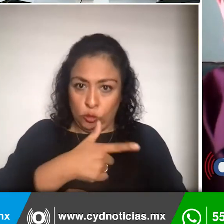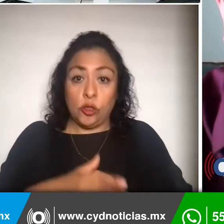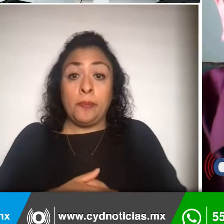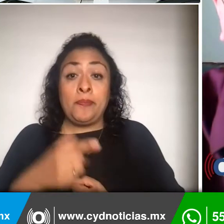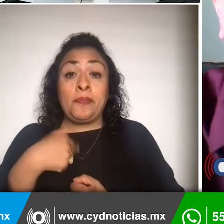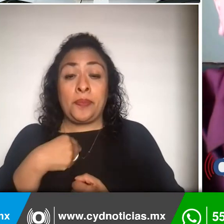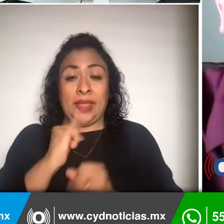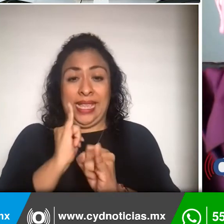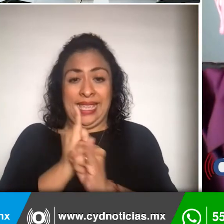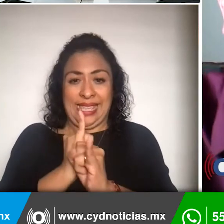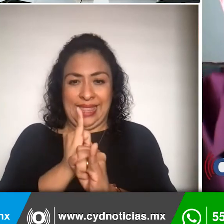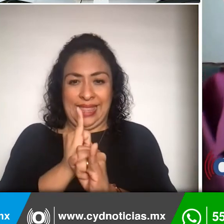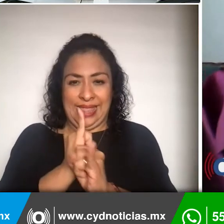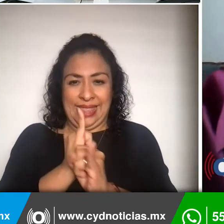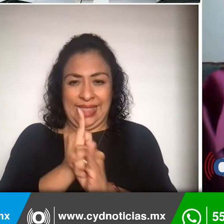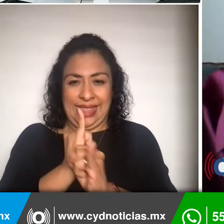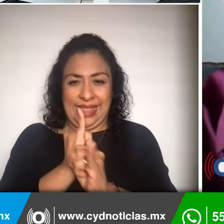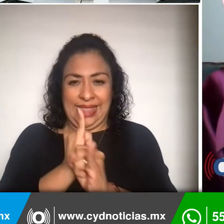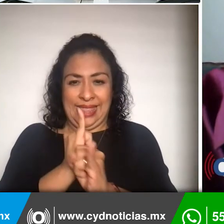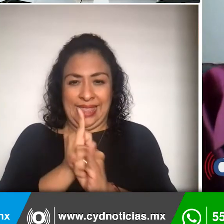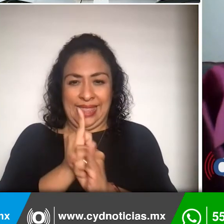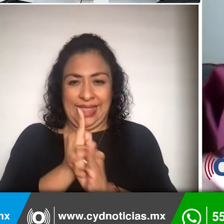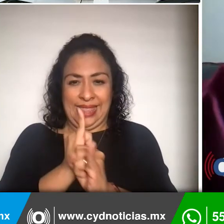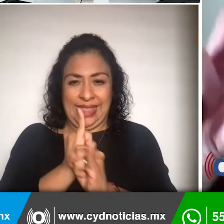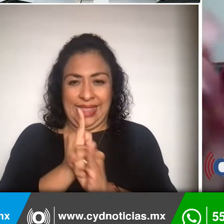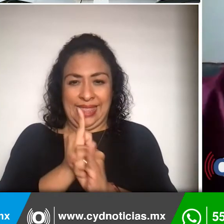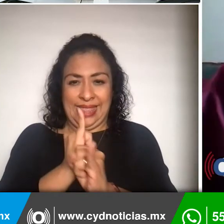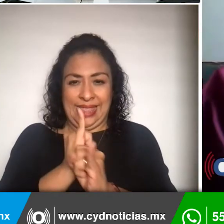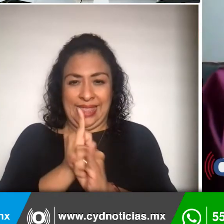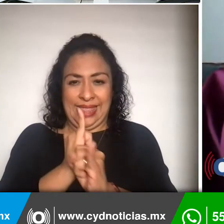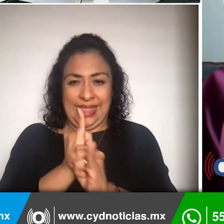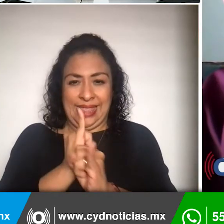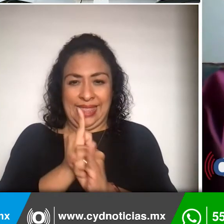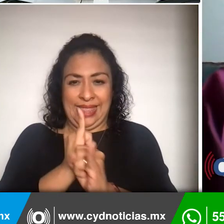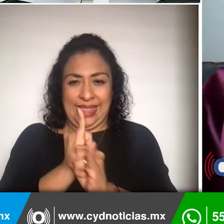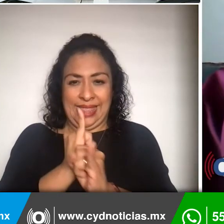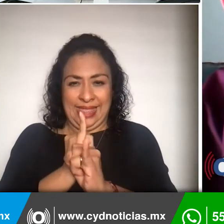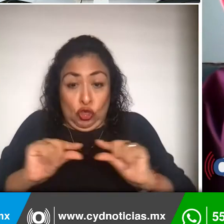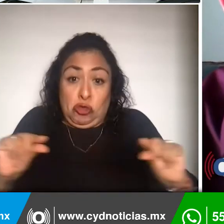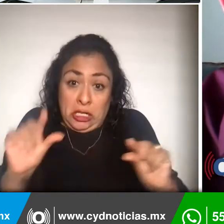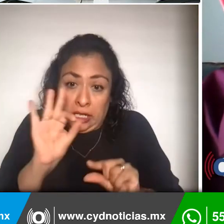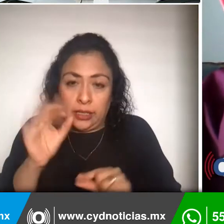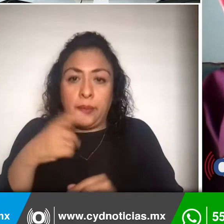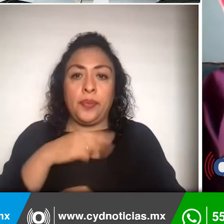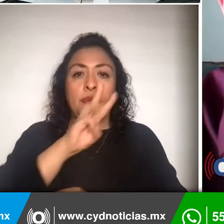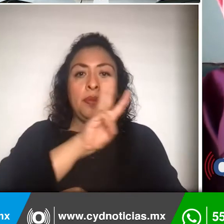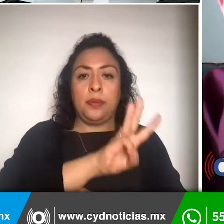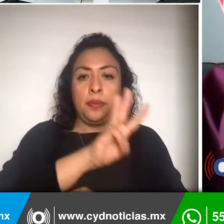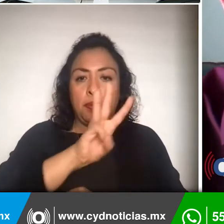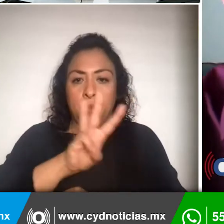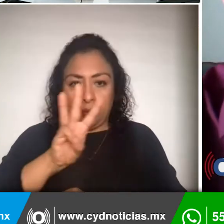página de internet, no sé si lo estarán poniendo también por ahí, pero bueno, es www